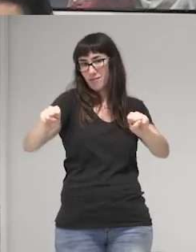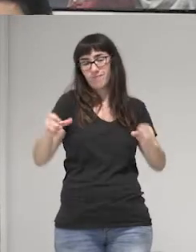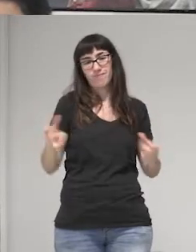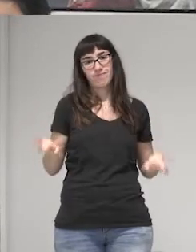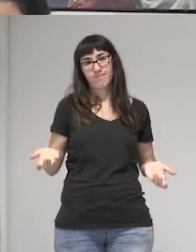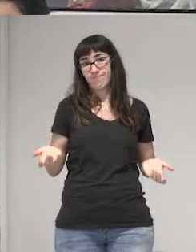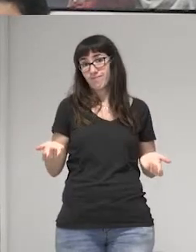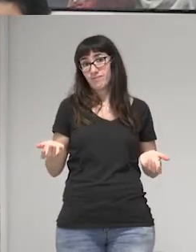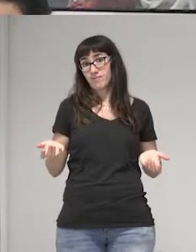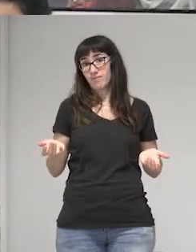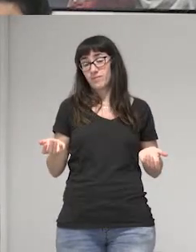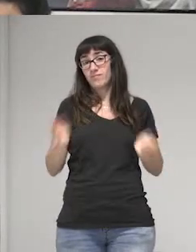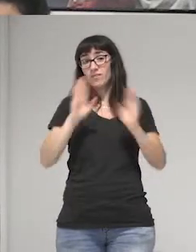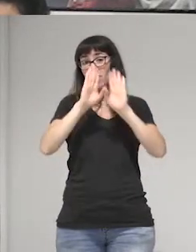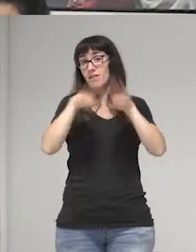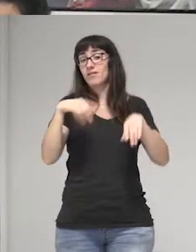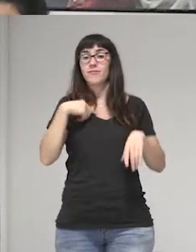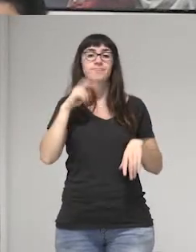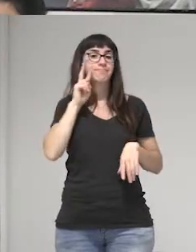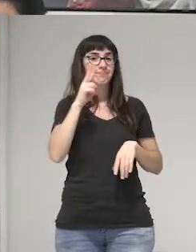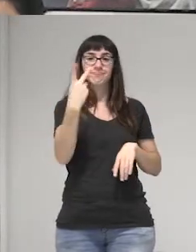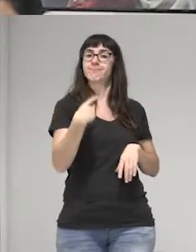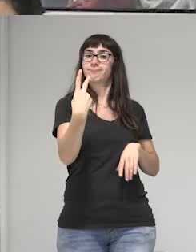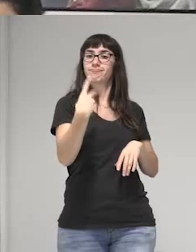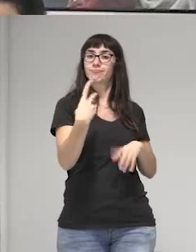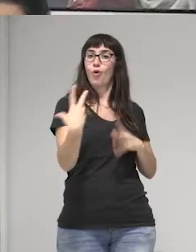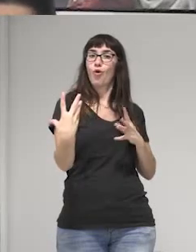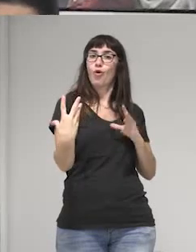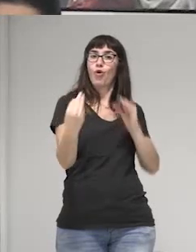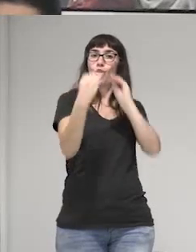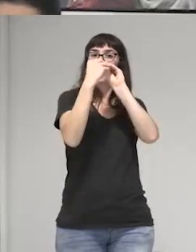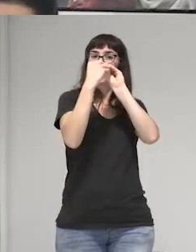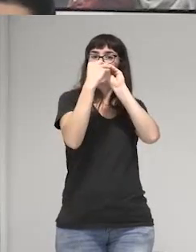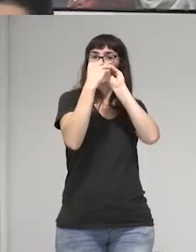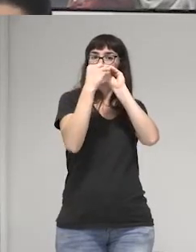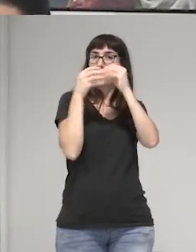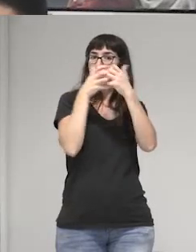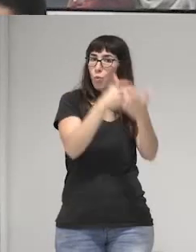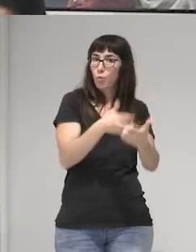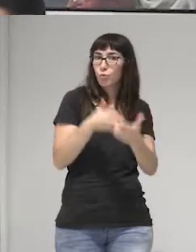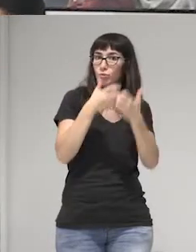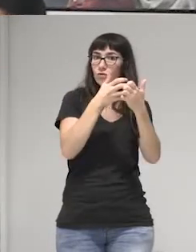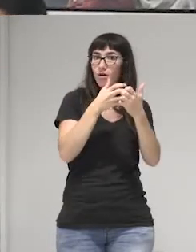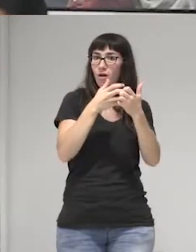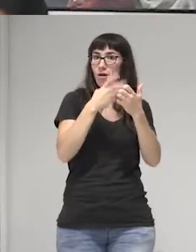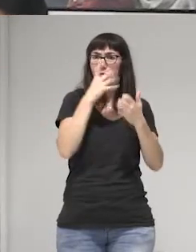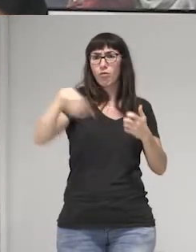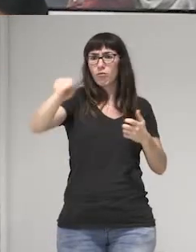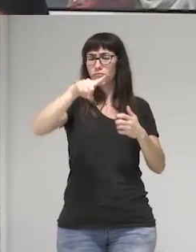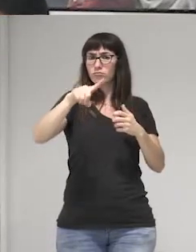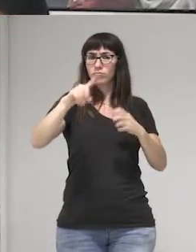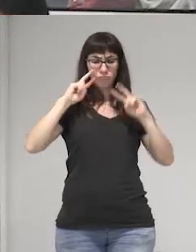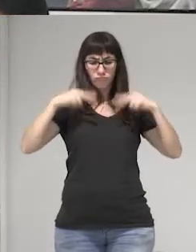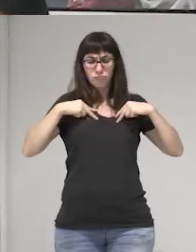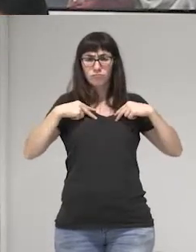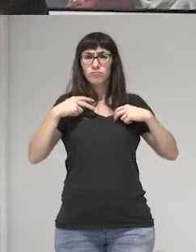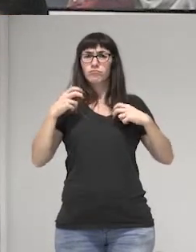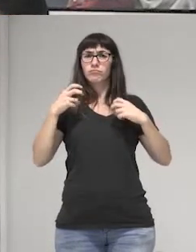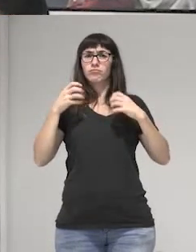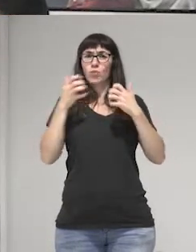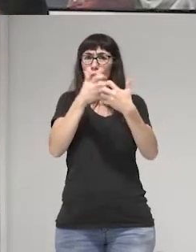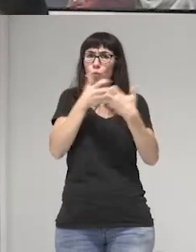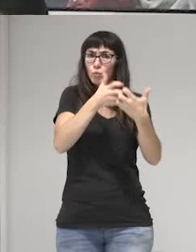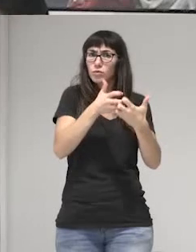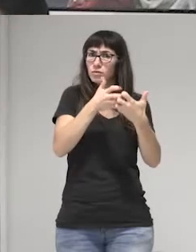Entonces, nos encontramos en una lucha común con aquellas personas que quieren ser quienes somos. Porque